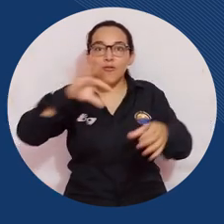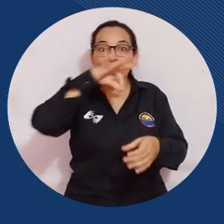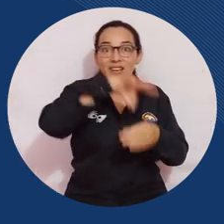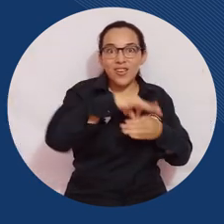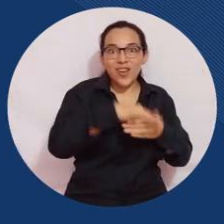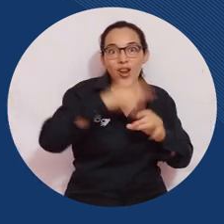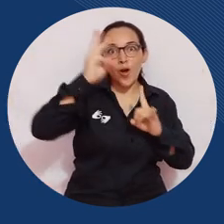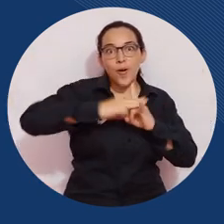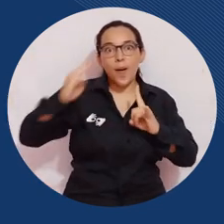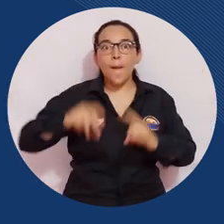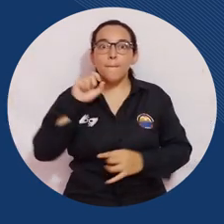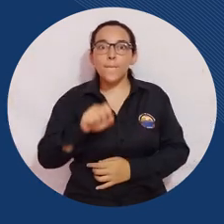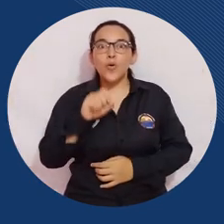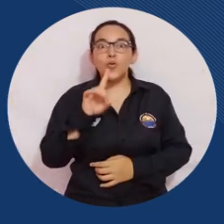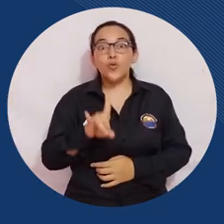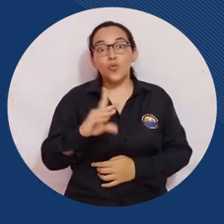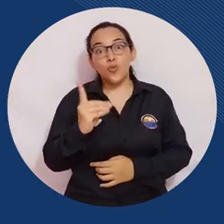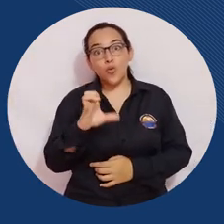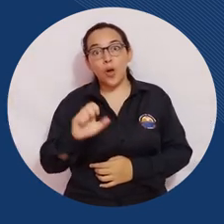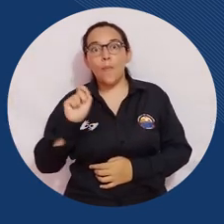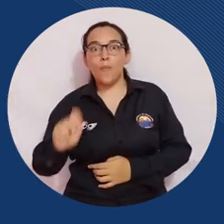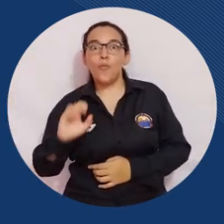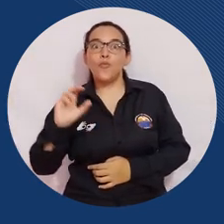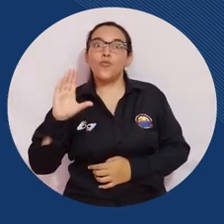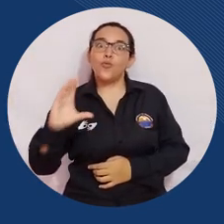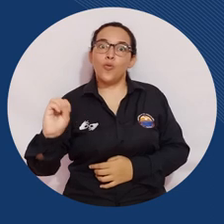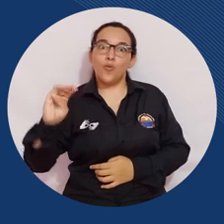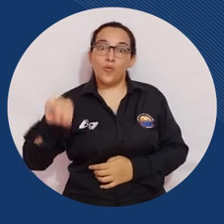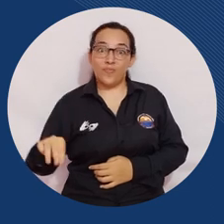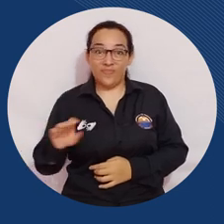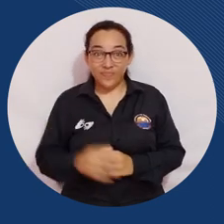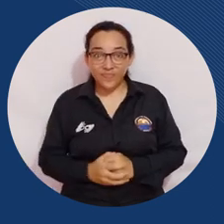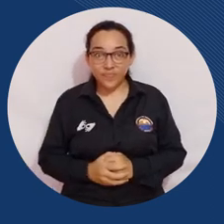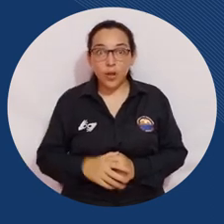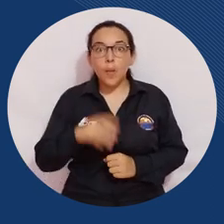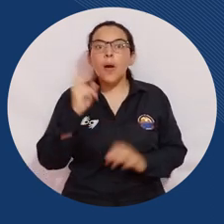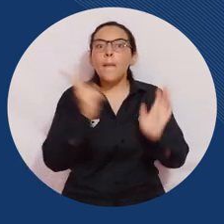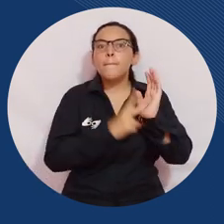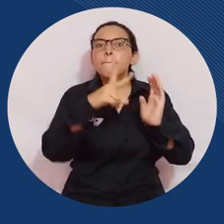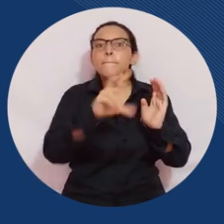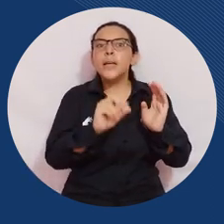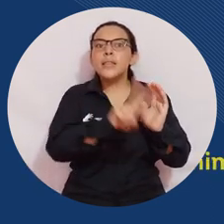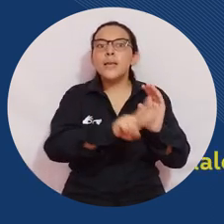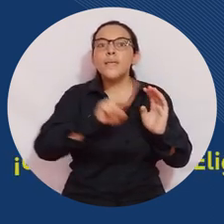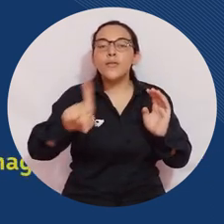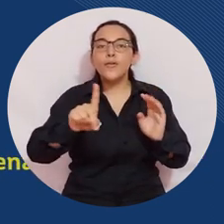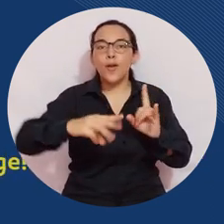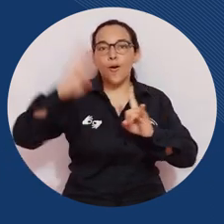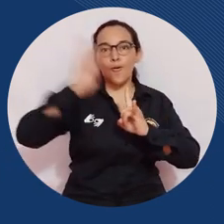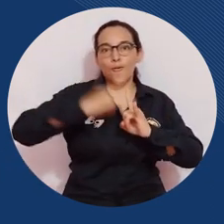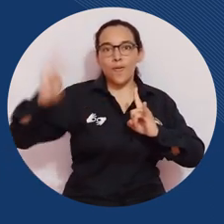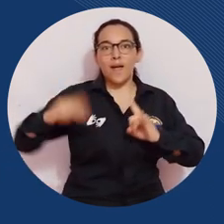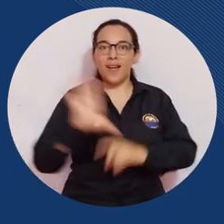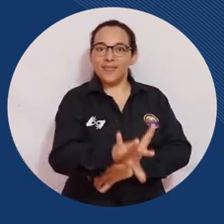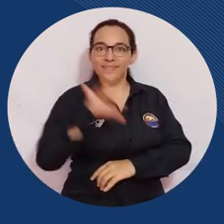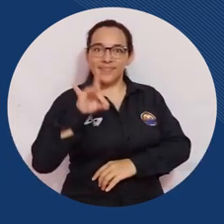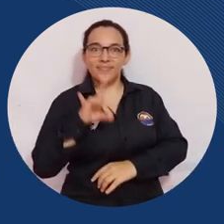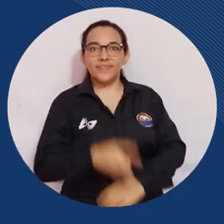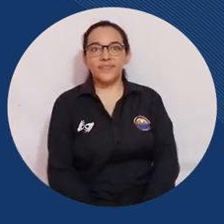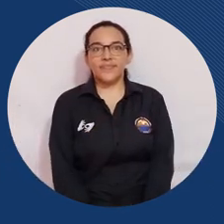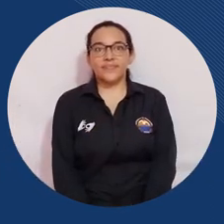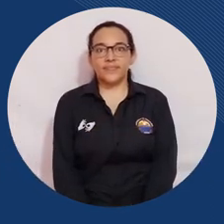eleccionesunimagdalena.udea.edu.co Porque en el 2021, Unimagdalena